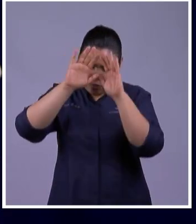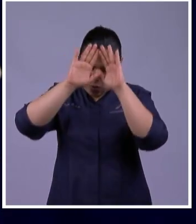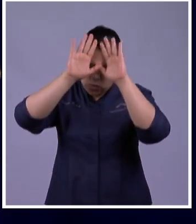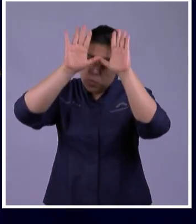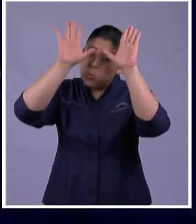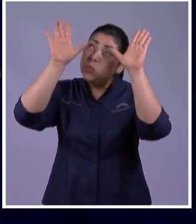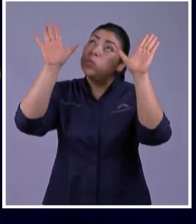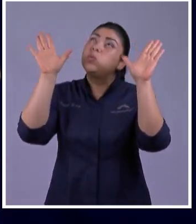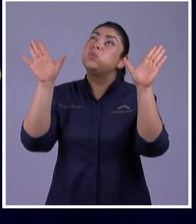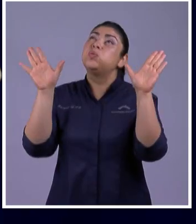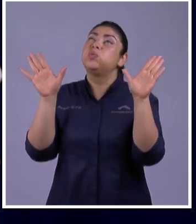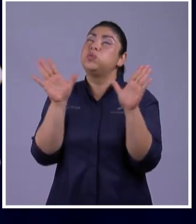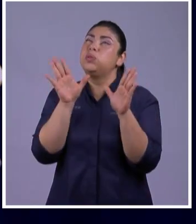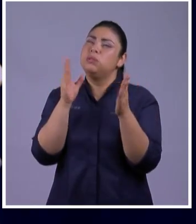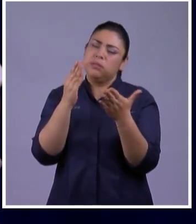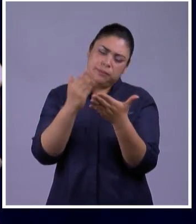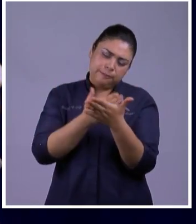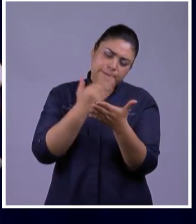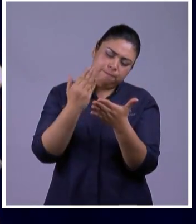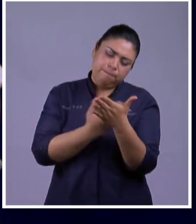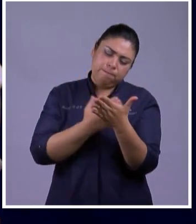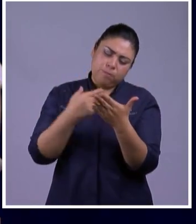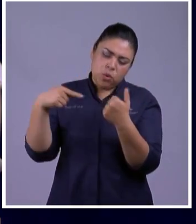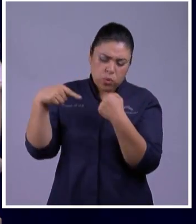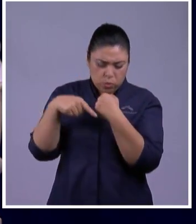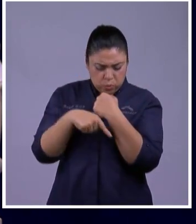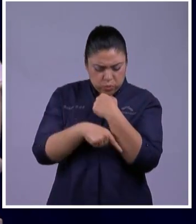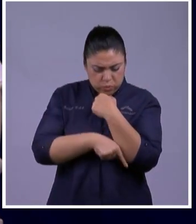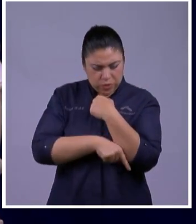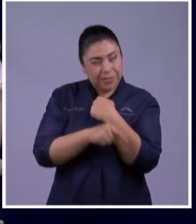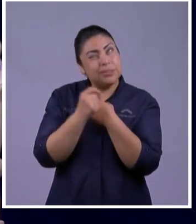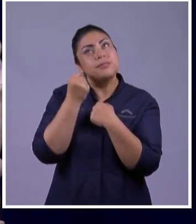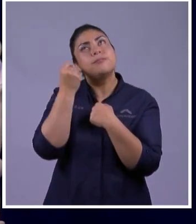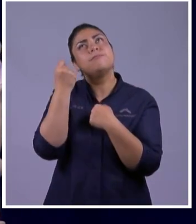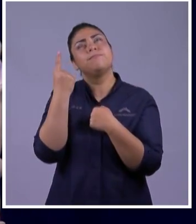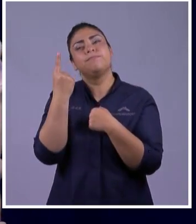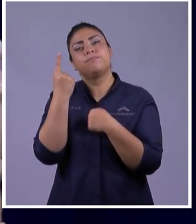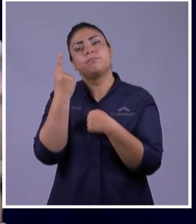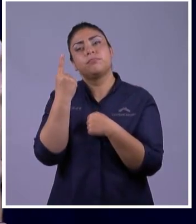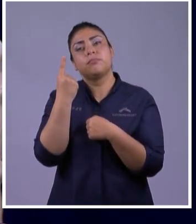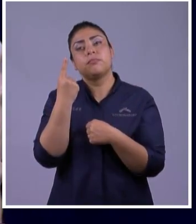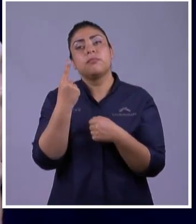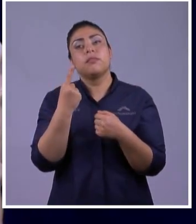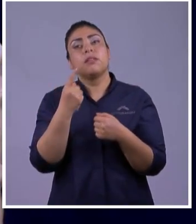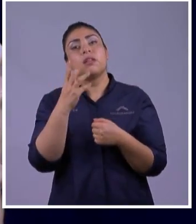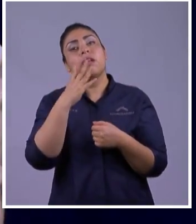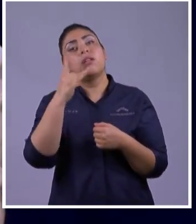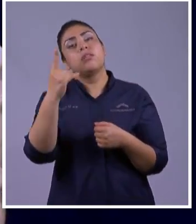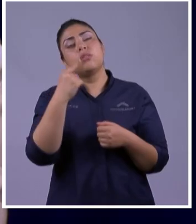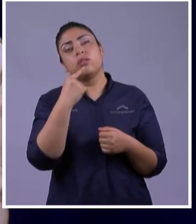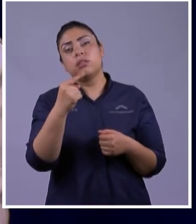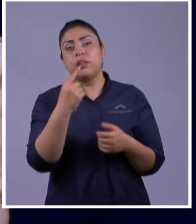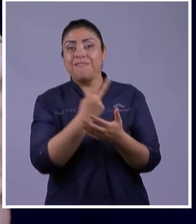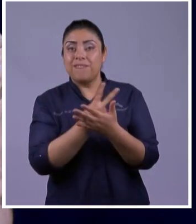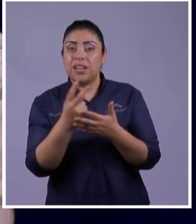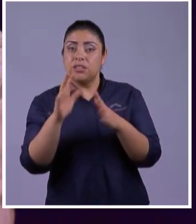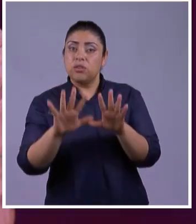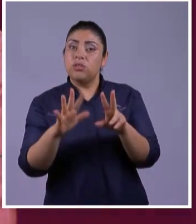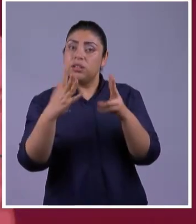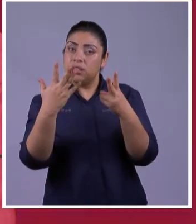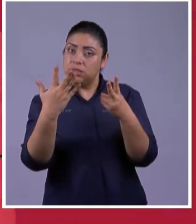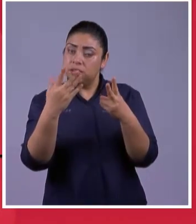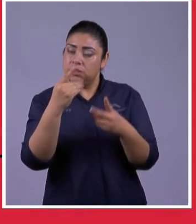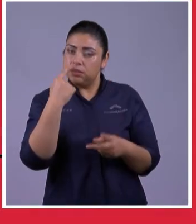Escritura Por Favor Y En El Verso 17 Me Dio Un Mensaje Para Todos Nosotros Ten